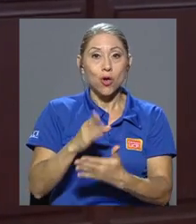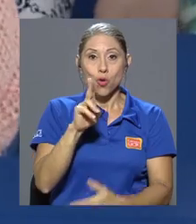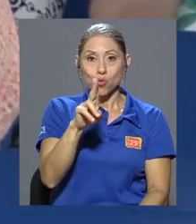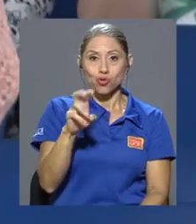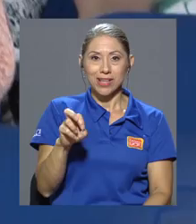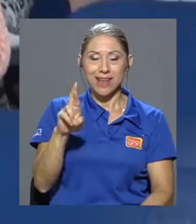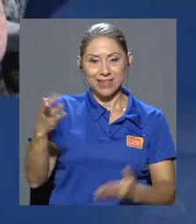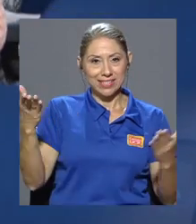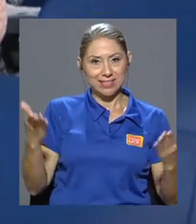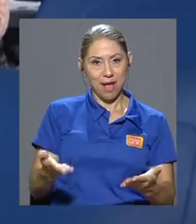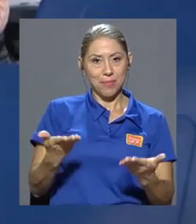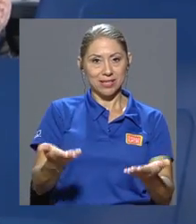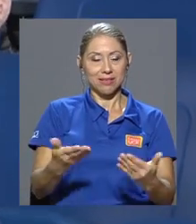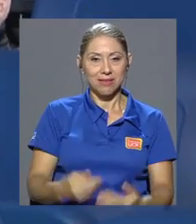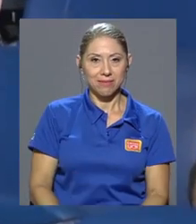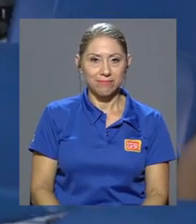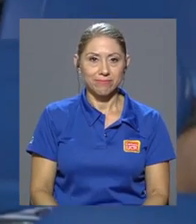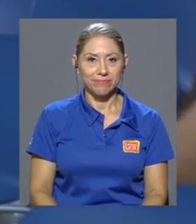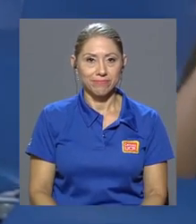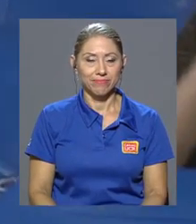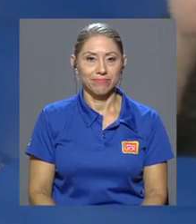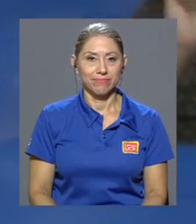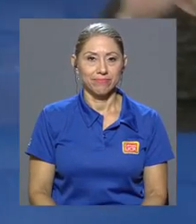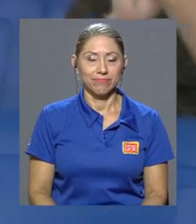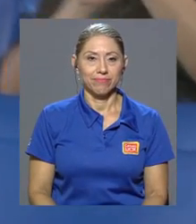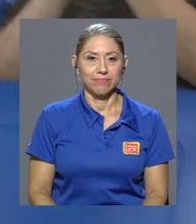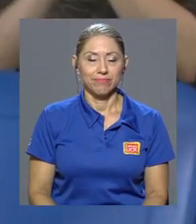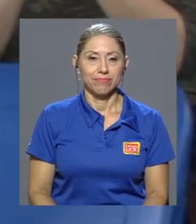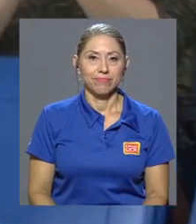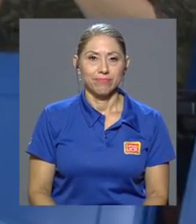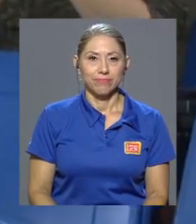UCR está presente. ¡Gracias!